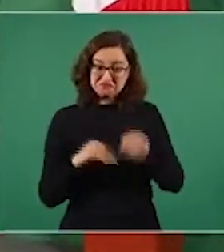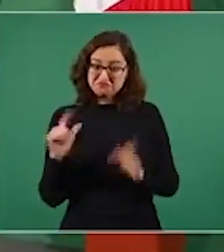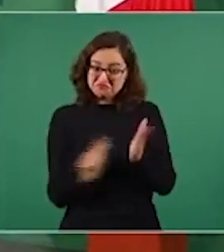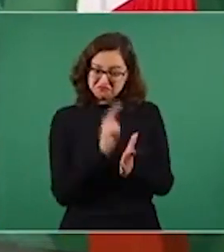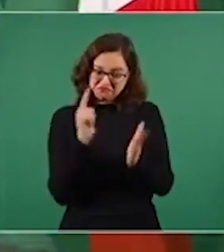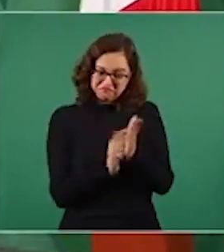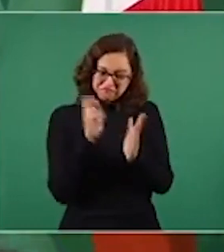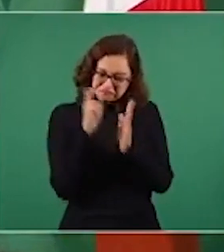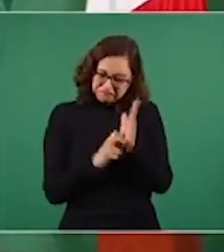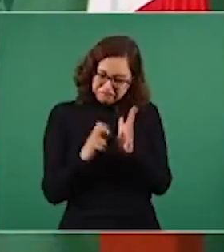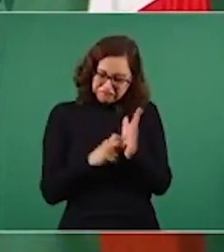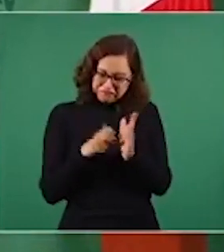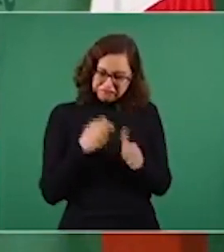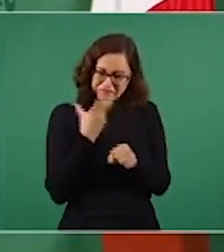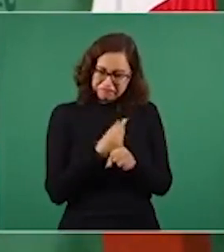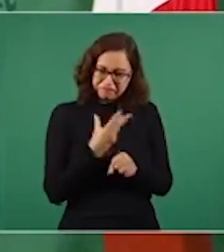ajustaron el marco legal